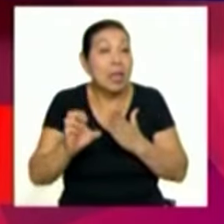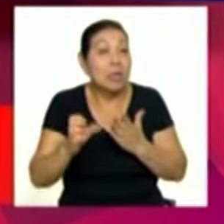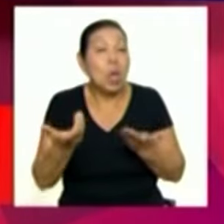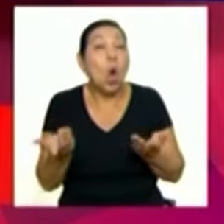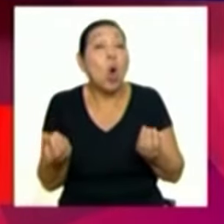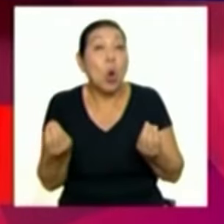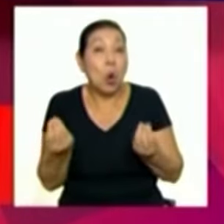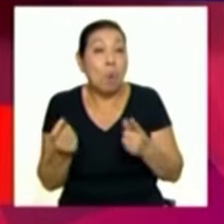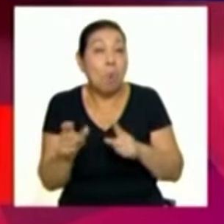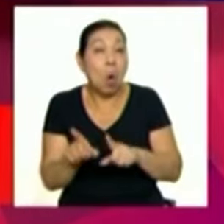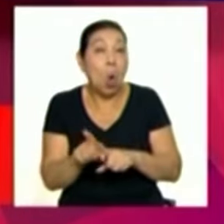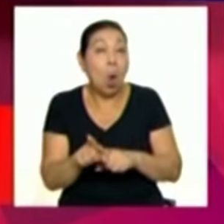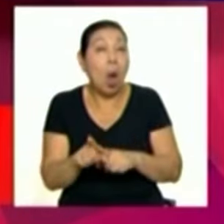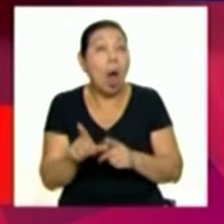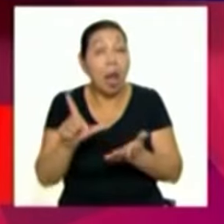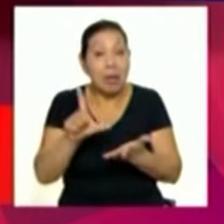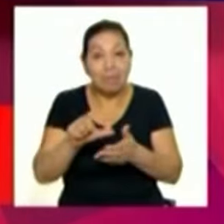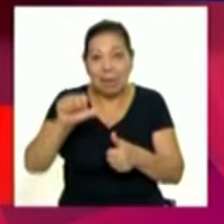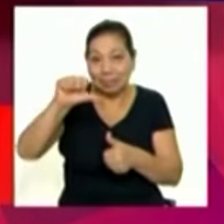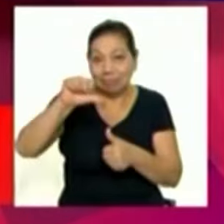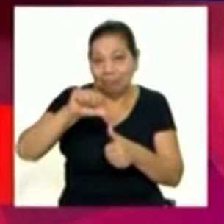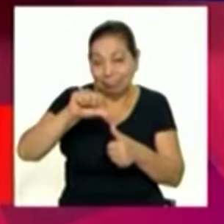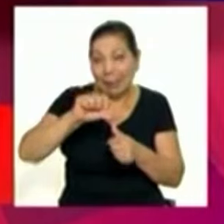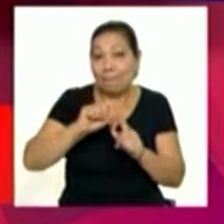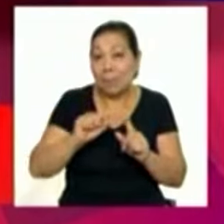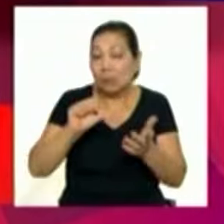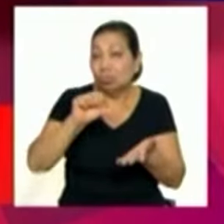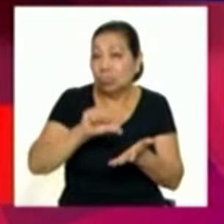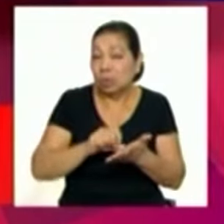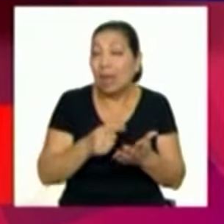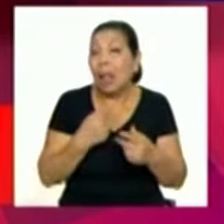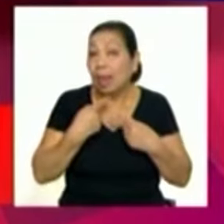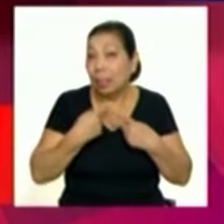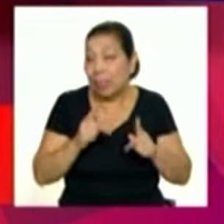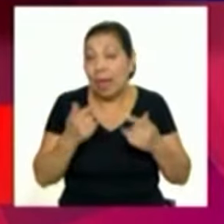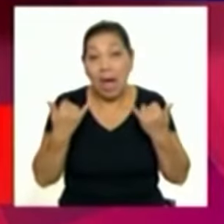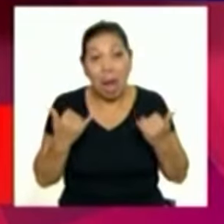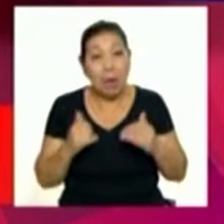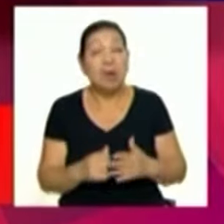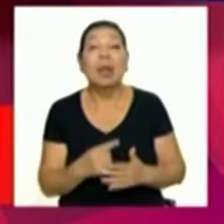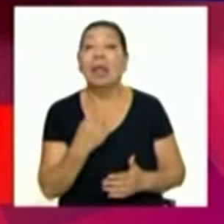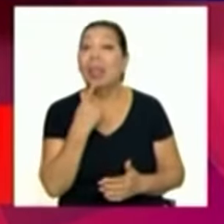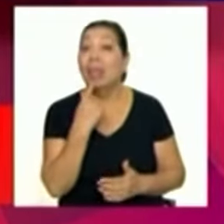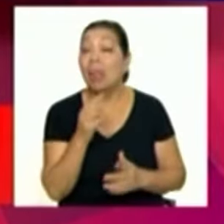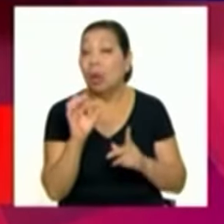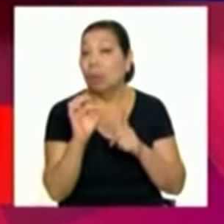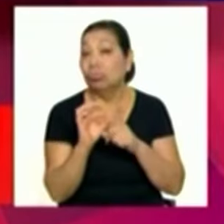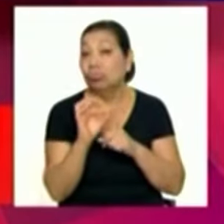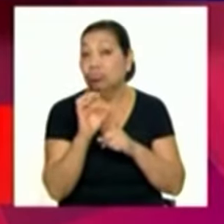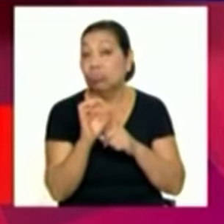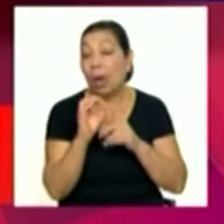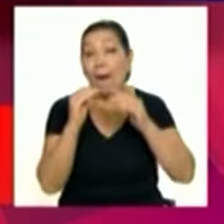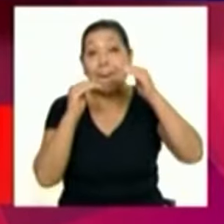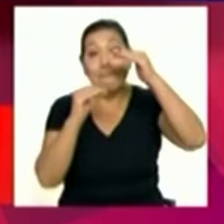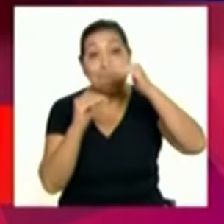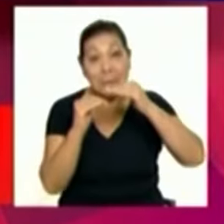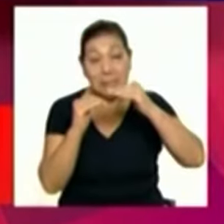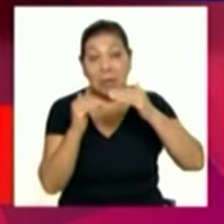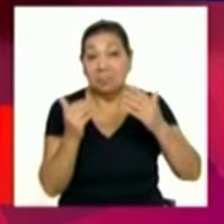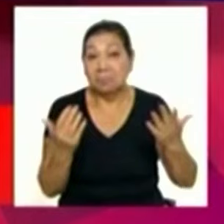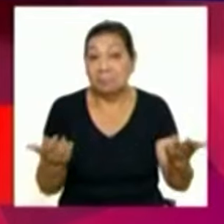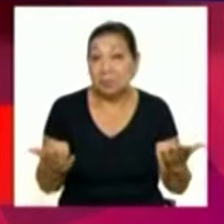también la zona de Lima Centro. Recuerden que tenemos una nota de prensa vigente indicando que las temperaturas van a descender en Lima